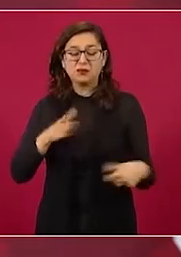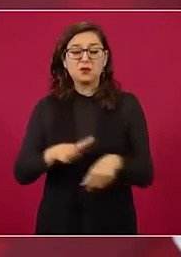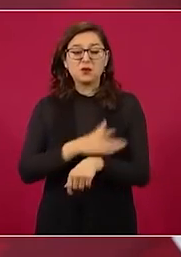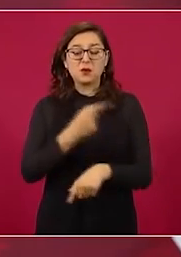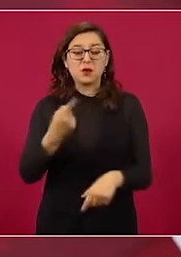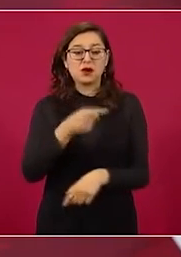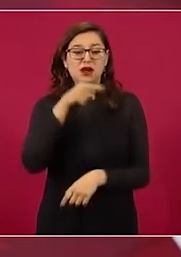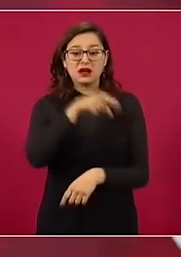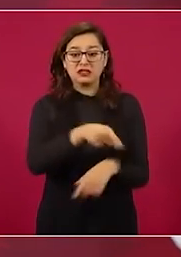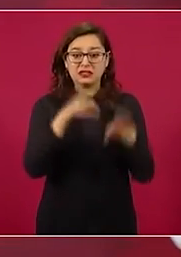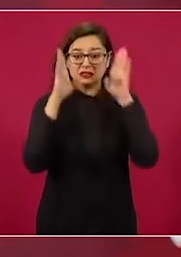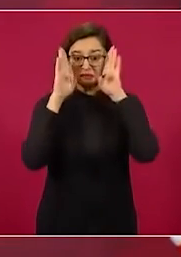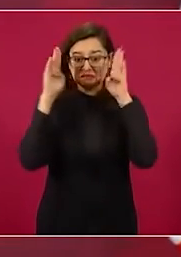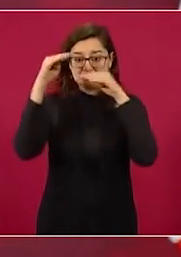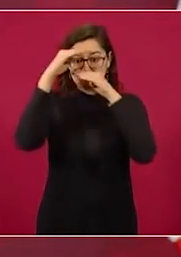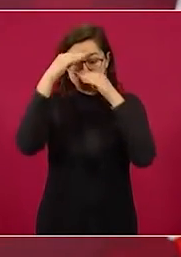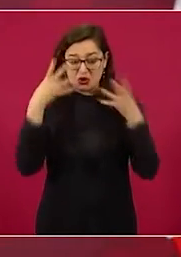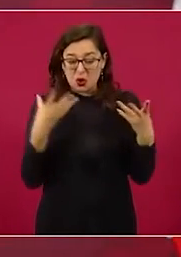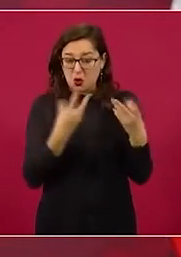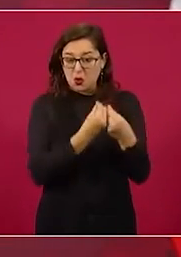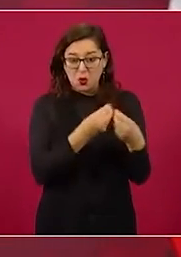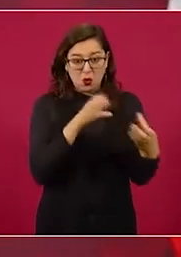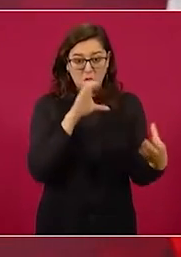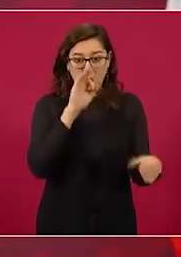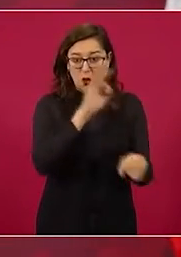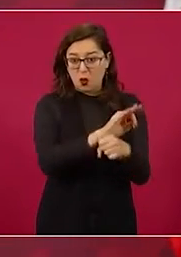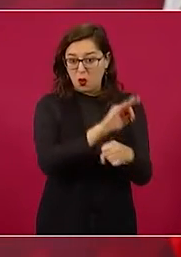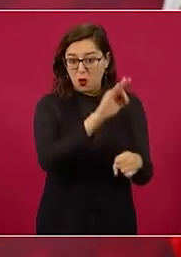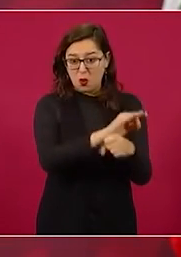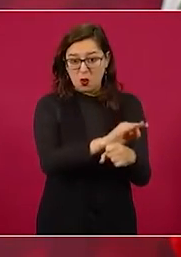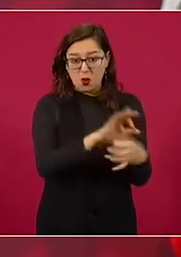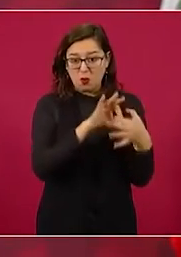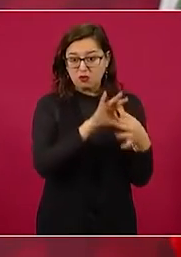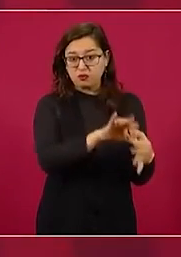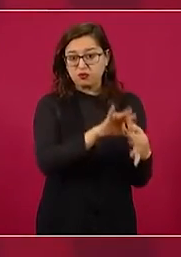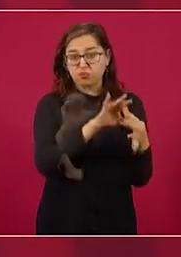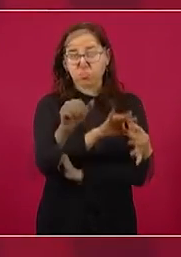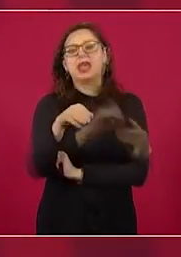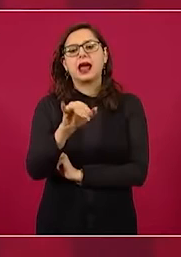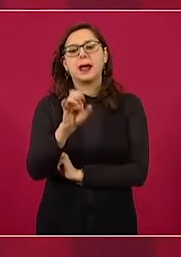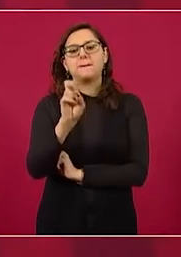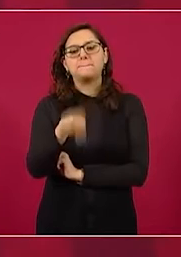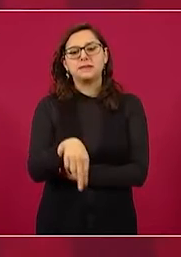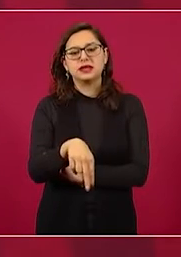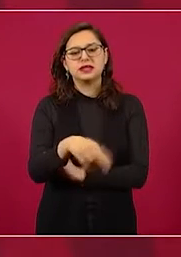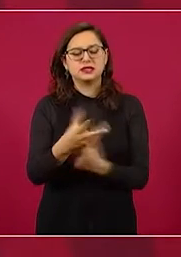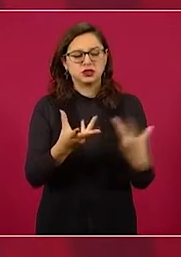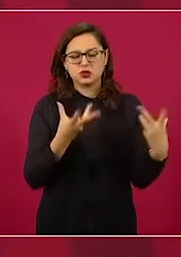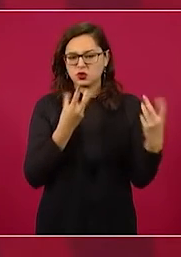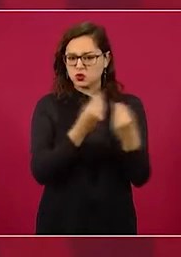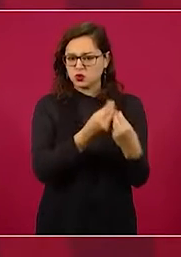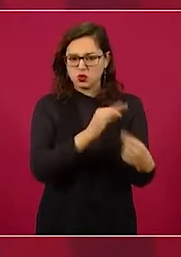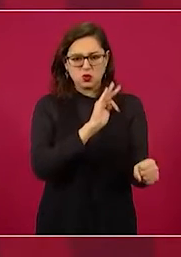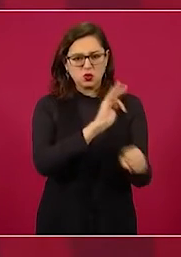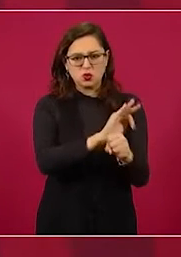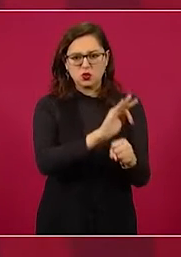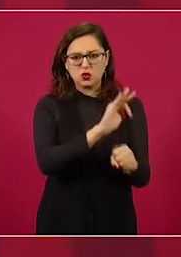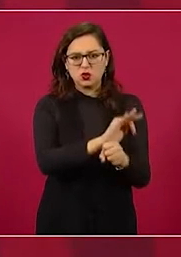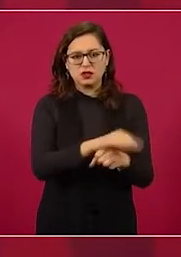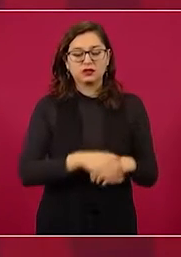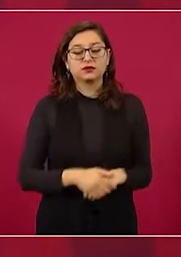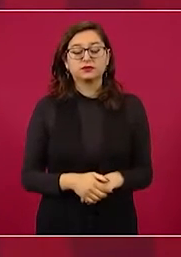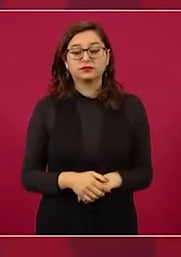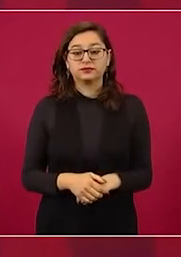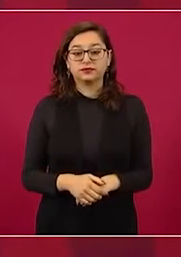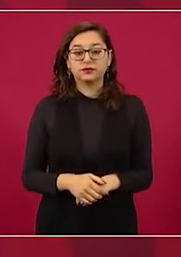Aguilar Camín, la señora de la asociación… María Amparo